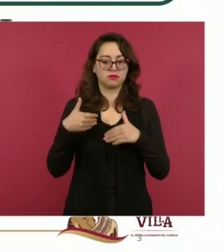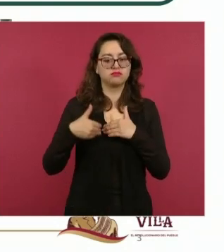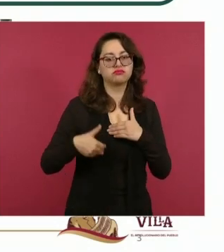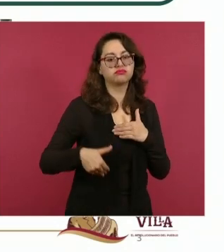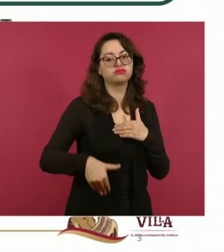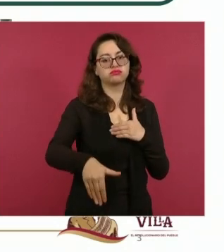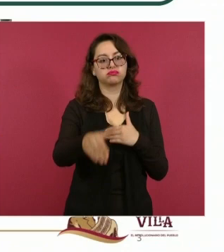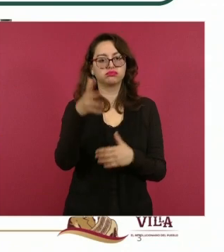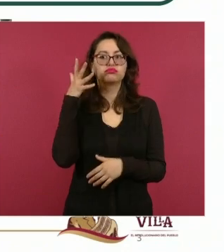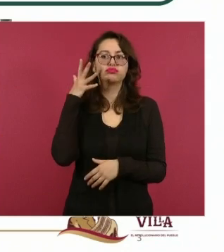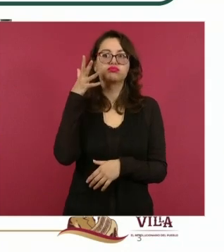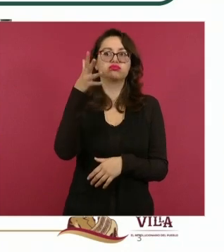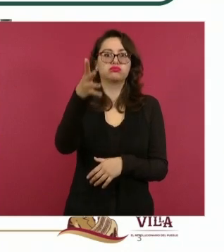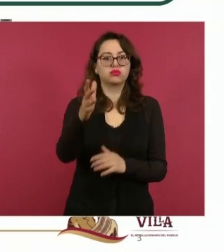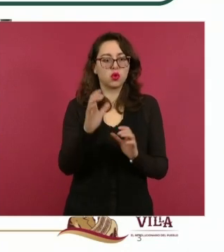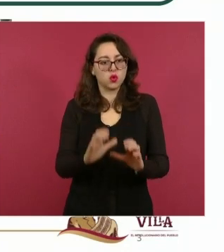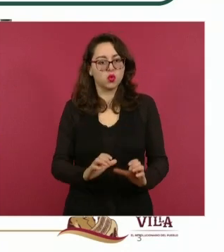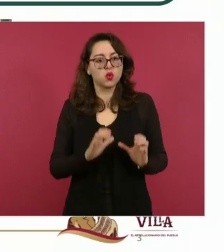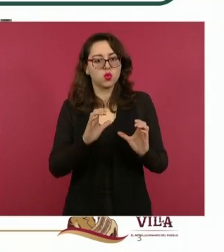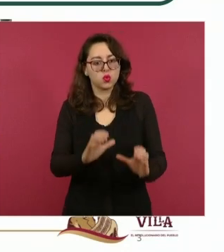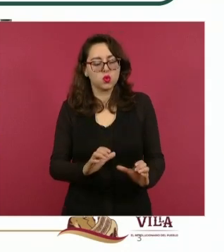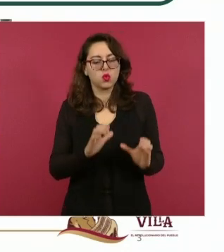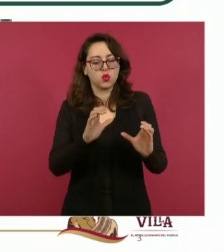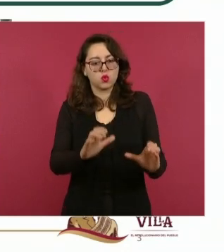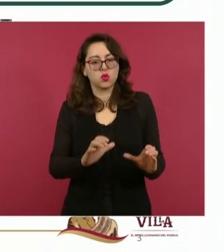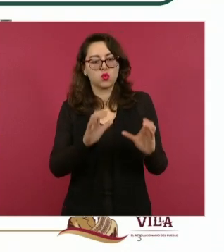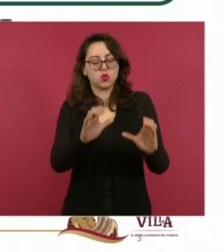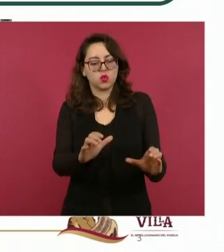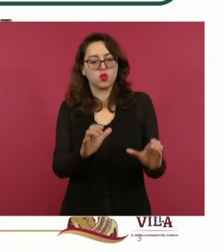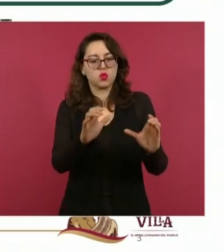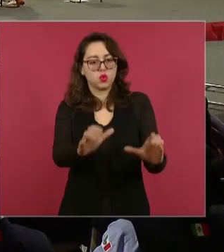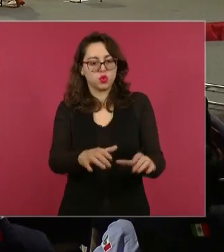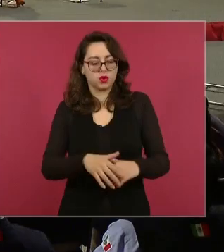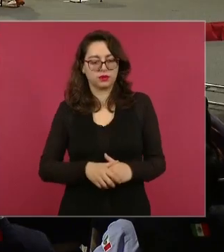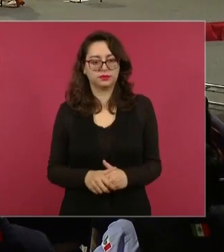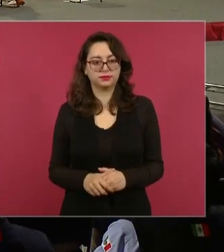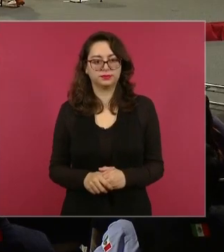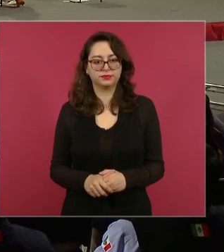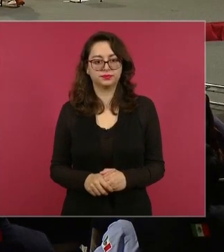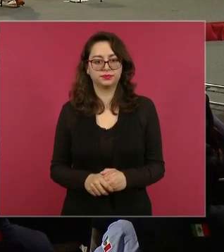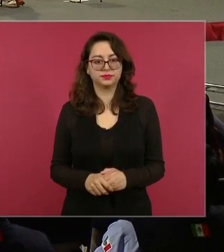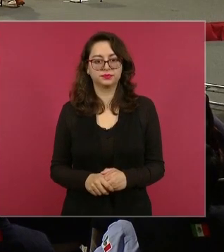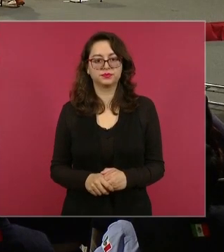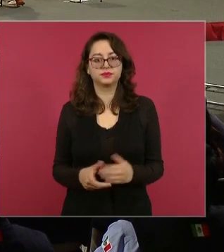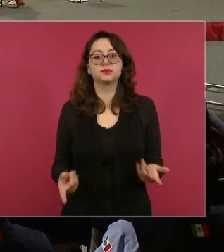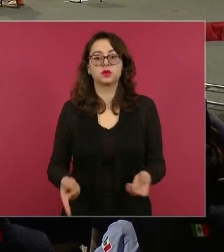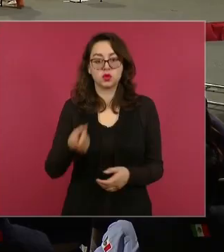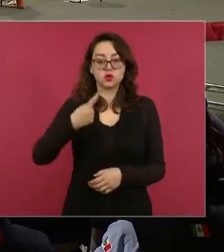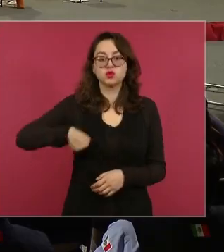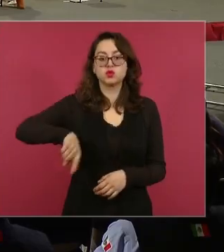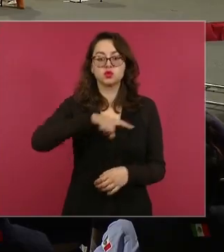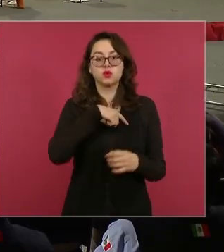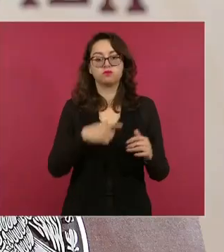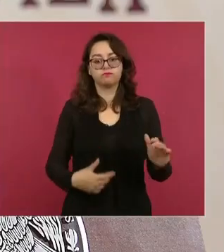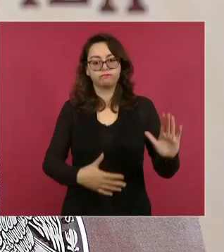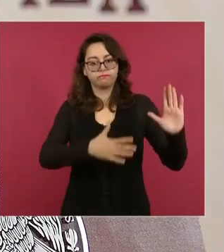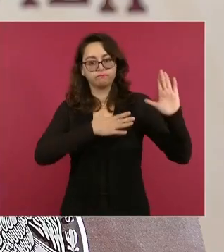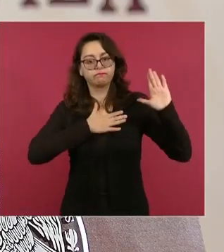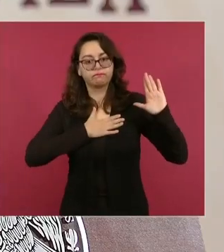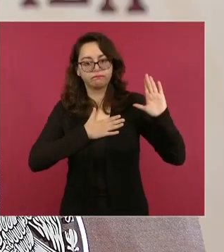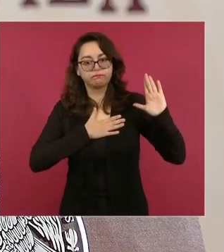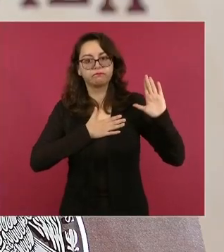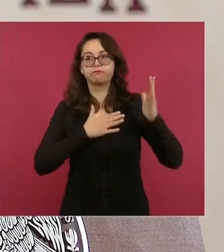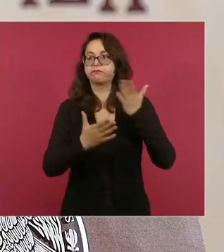presentes y futuras generaciones a través del cuidado de nuestras áreas naturales protegidas. Nosotros vamos, comprometemos y hacemos este